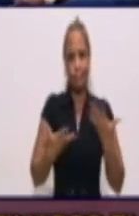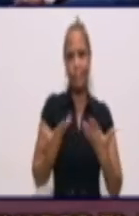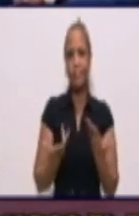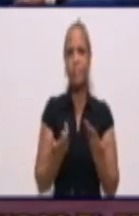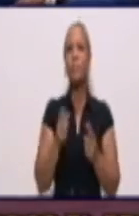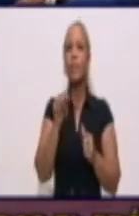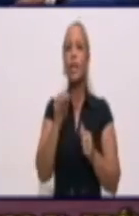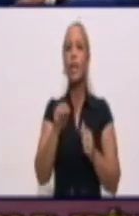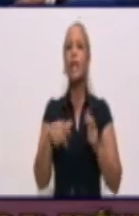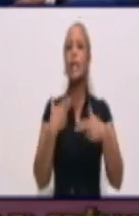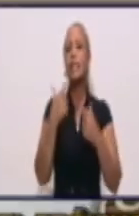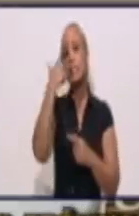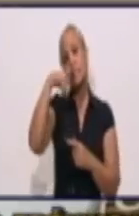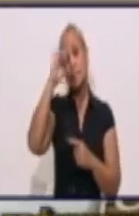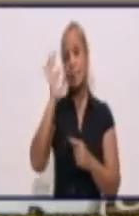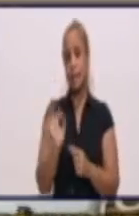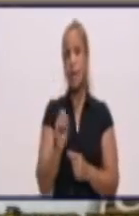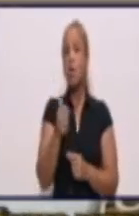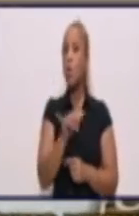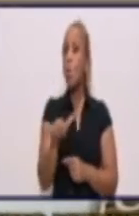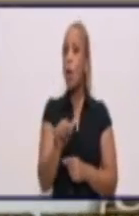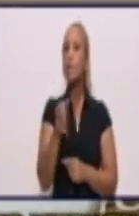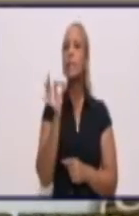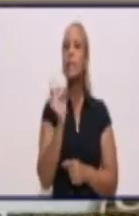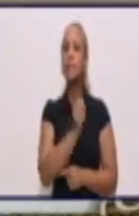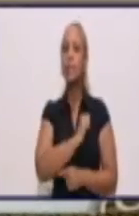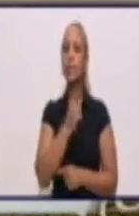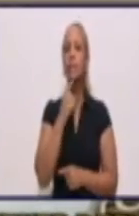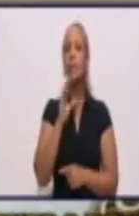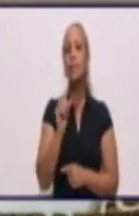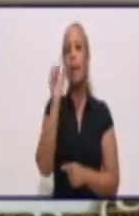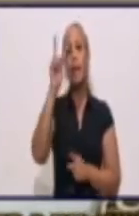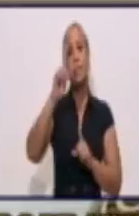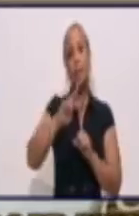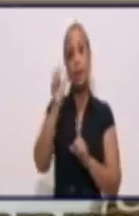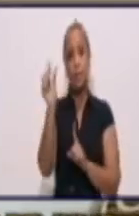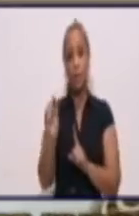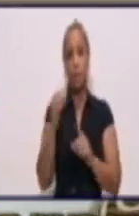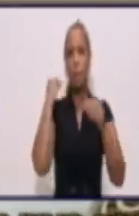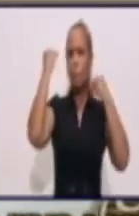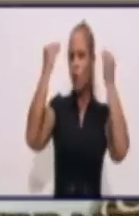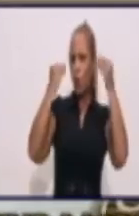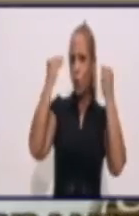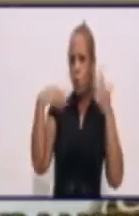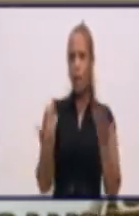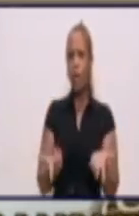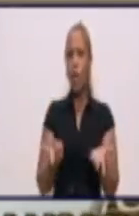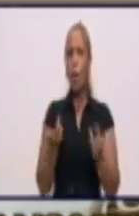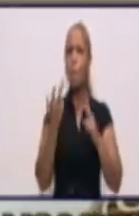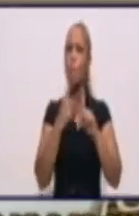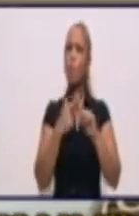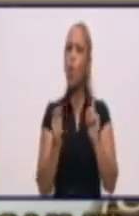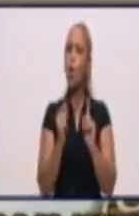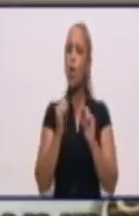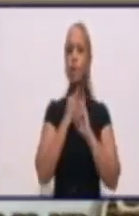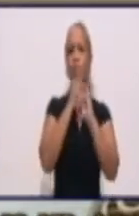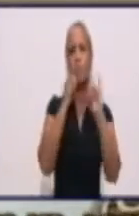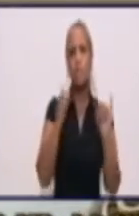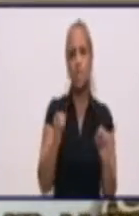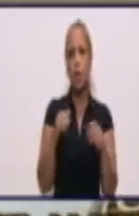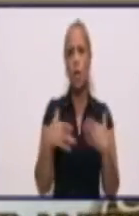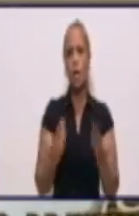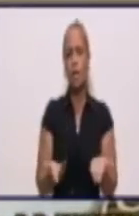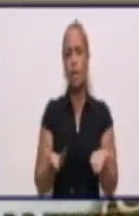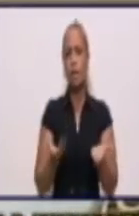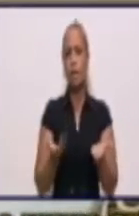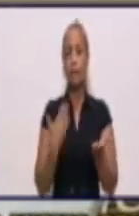También quiero aclarar, y es válido, el televidente que esté preocupado por esas informaciones que estaban a cargo del